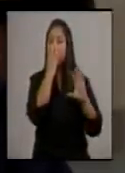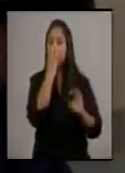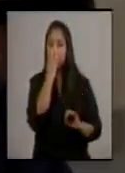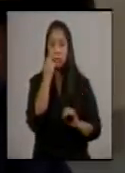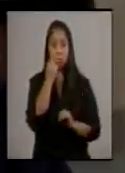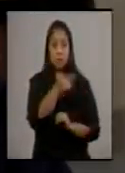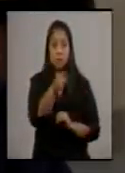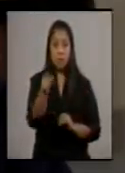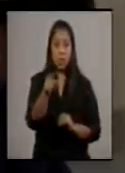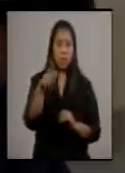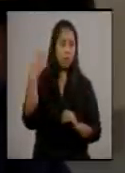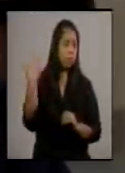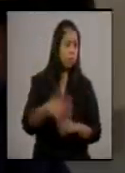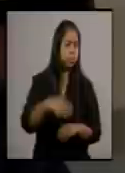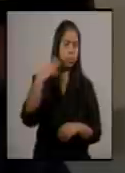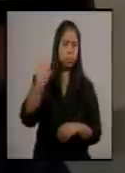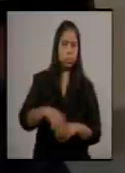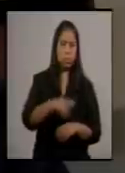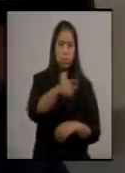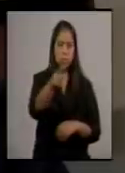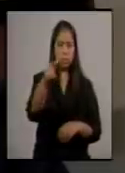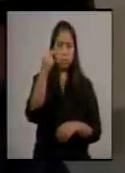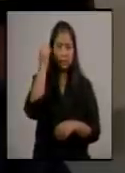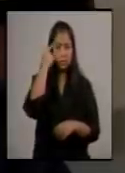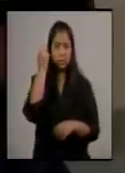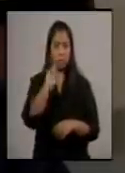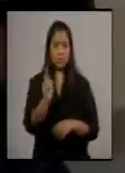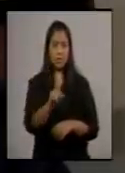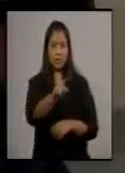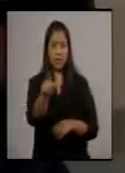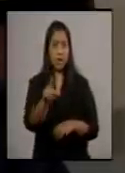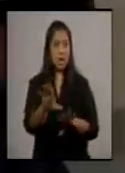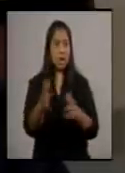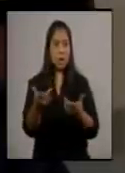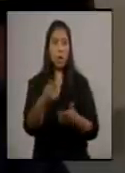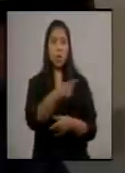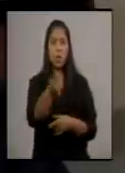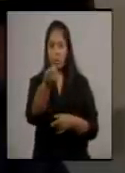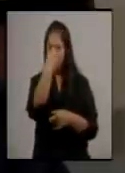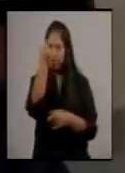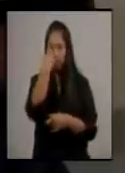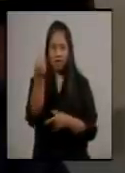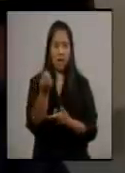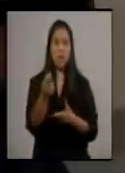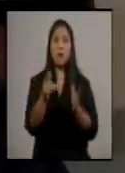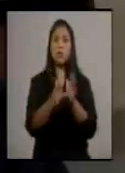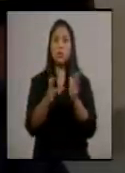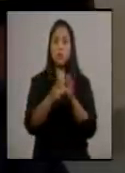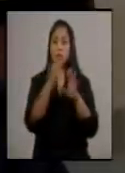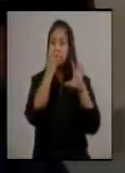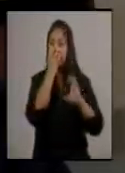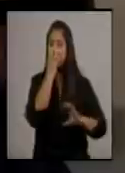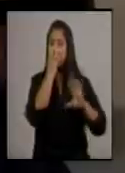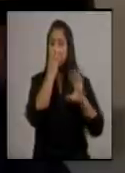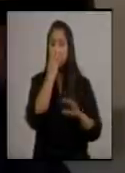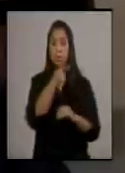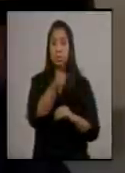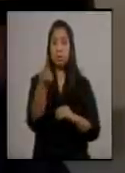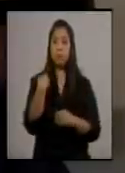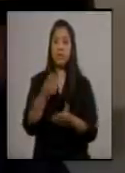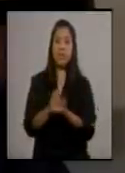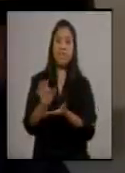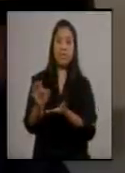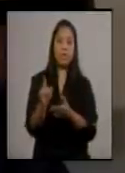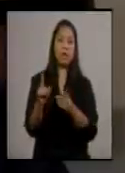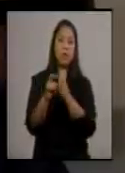ustedes no tienen idea de la buena gestión que han hecho los técnicos respiratorios en los hospitales para evitar las